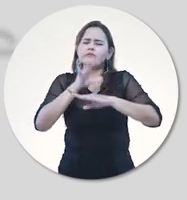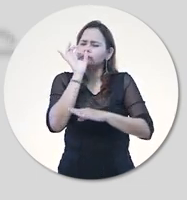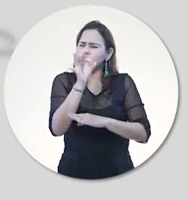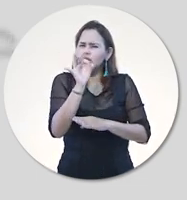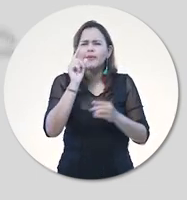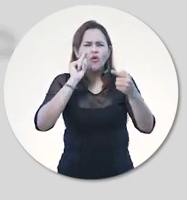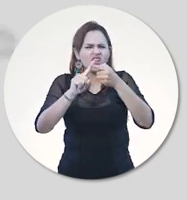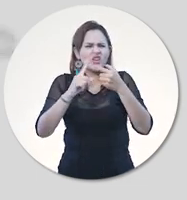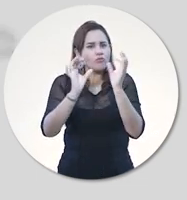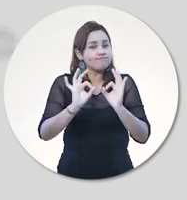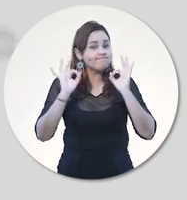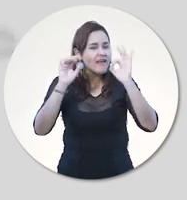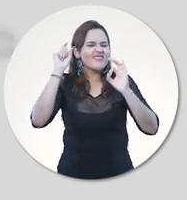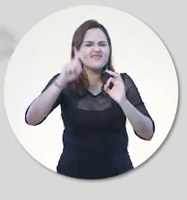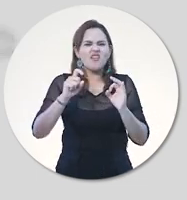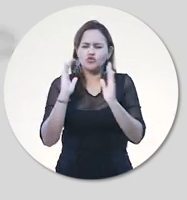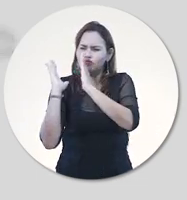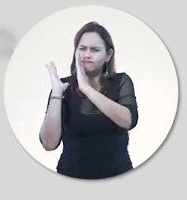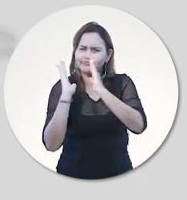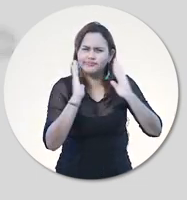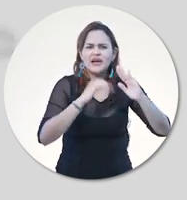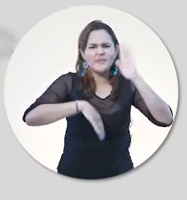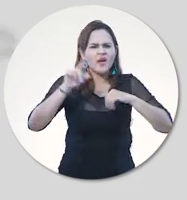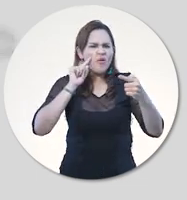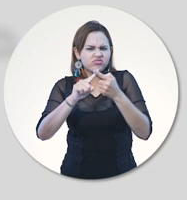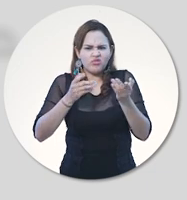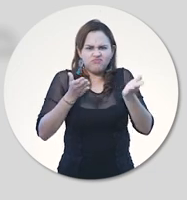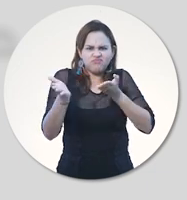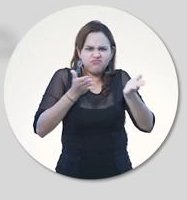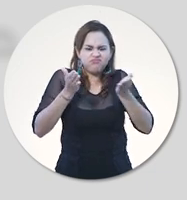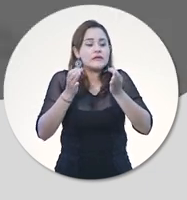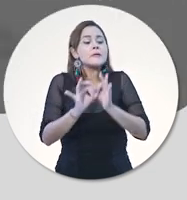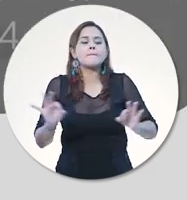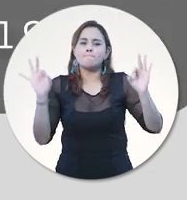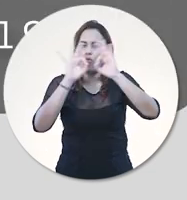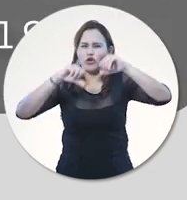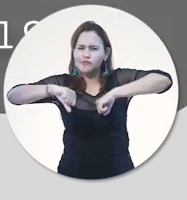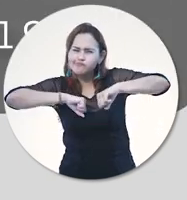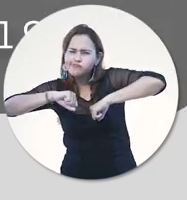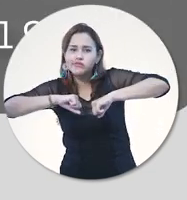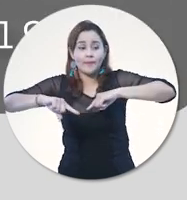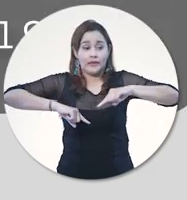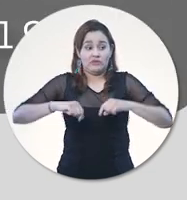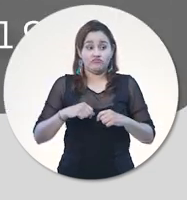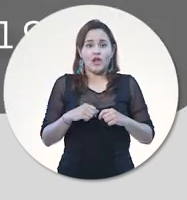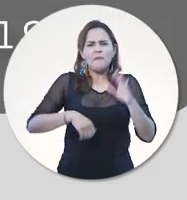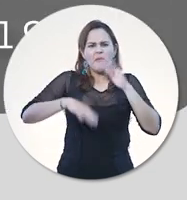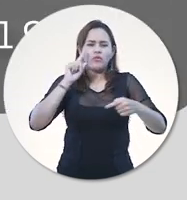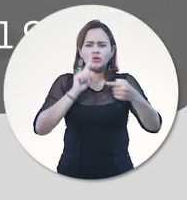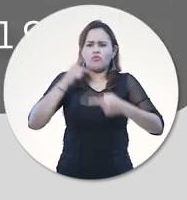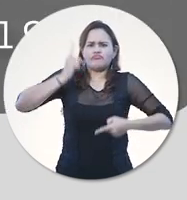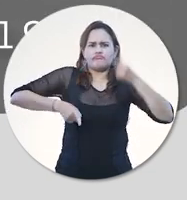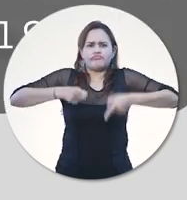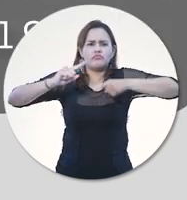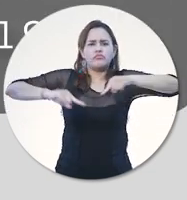estructura administrativa y procesos de gestión al servicio de sus funciones sustantivas. La administración no debe verse en sí